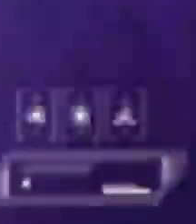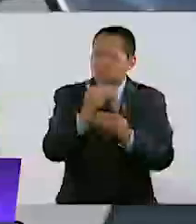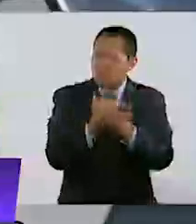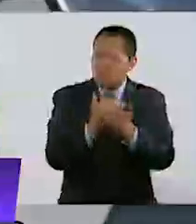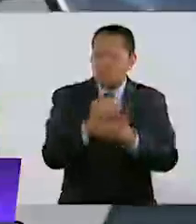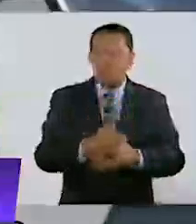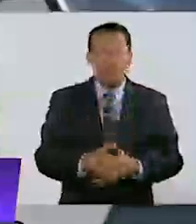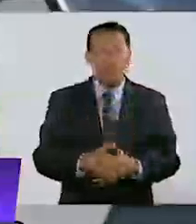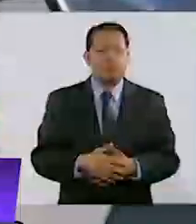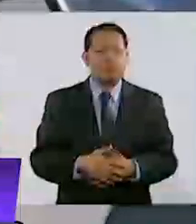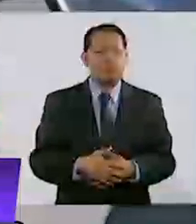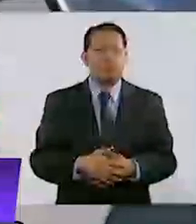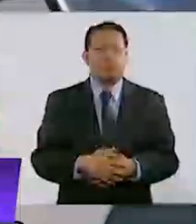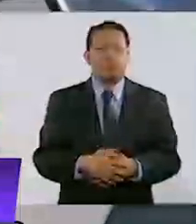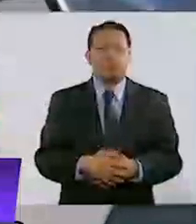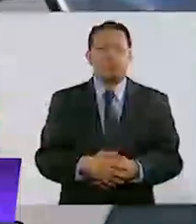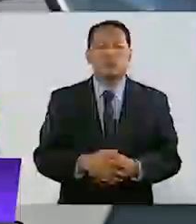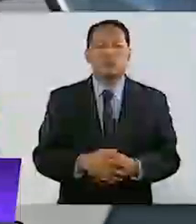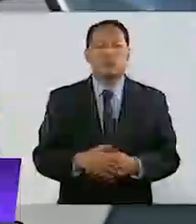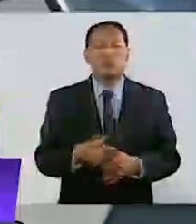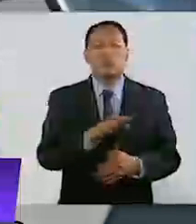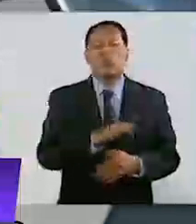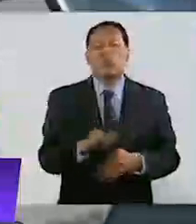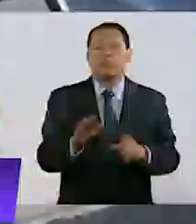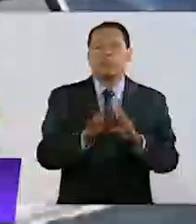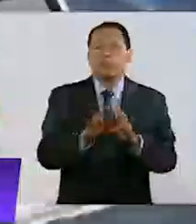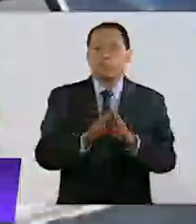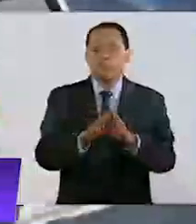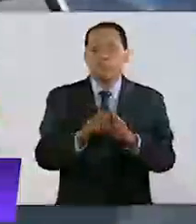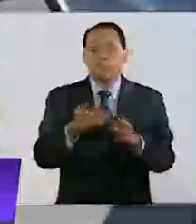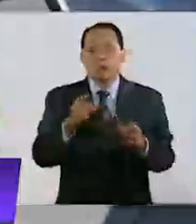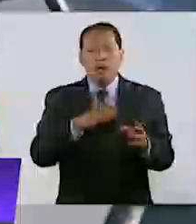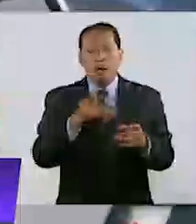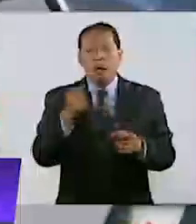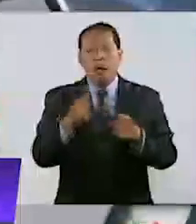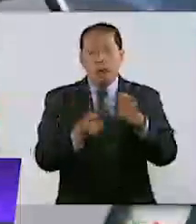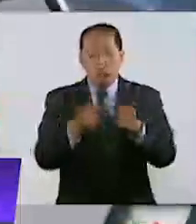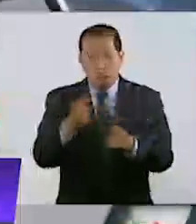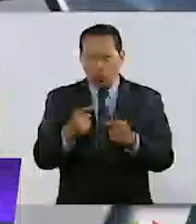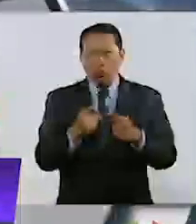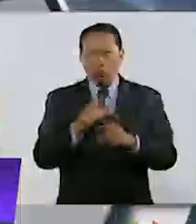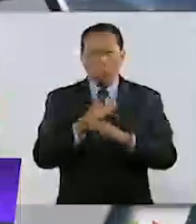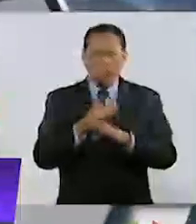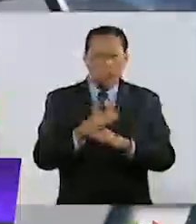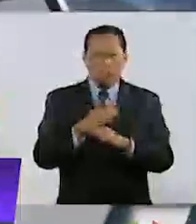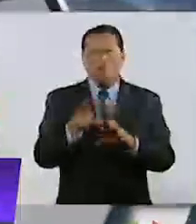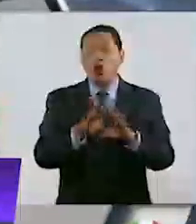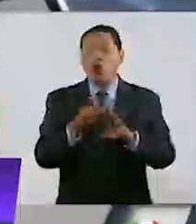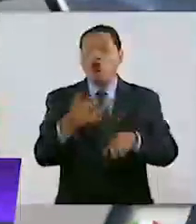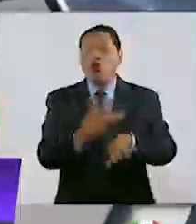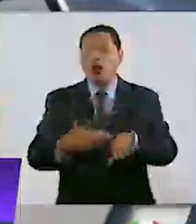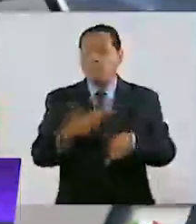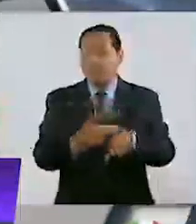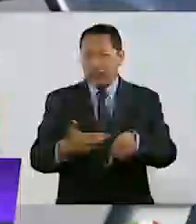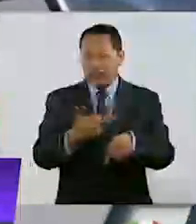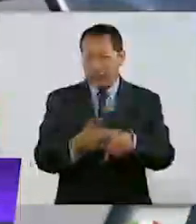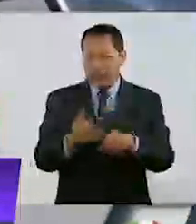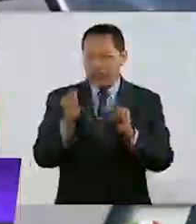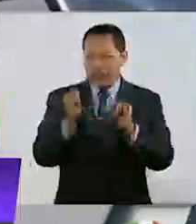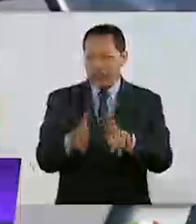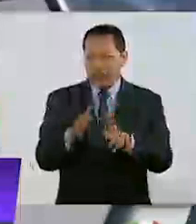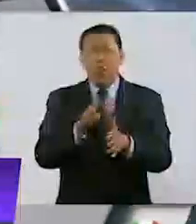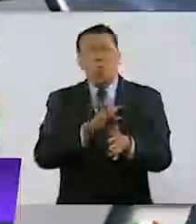Lo que observamos es que, por ejemplo, hay algunas restricciones en medios de trámites burocráticos que